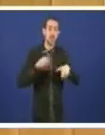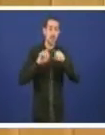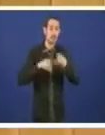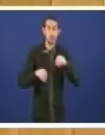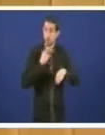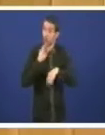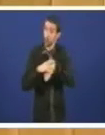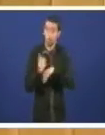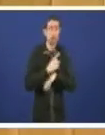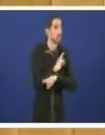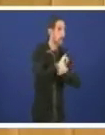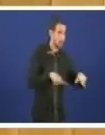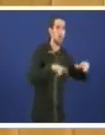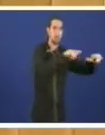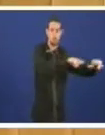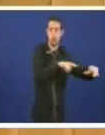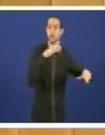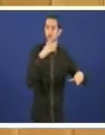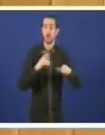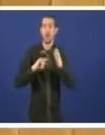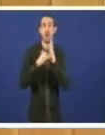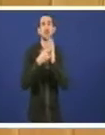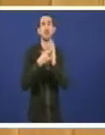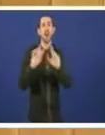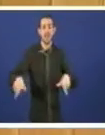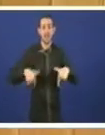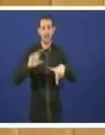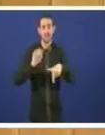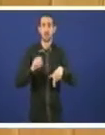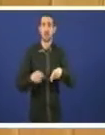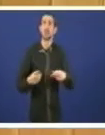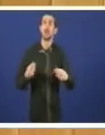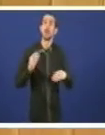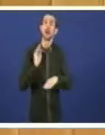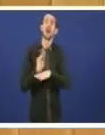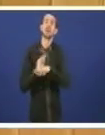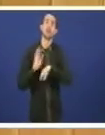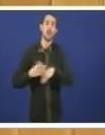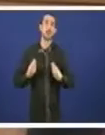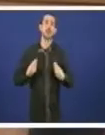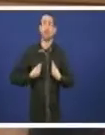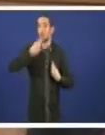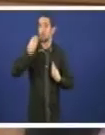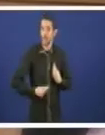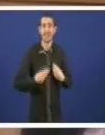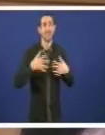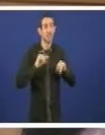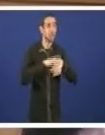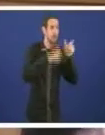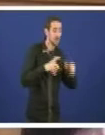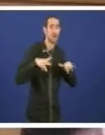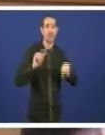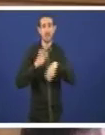o que pon o plan de residuos non é ninguna garantía de salubridade nin para as persoas nin para o medio ambiente nin para a economía